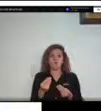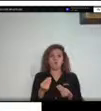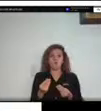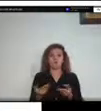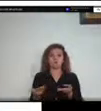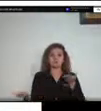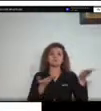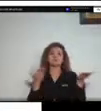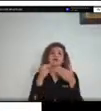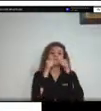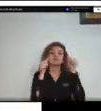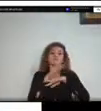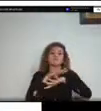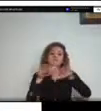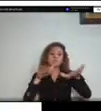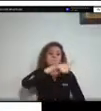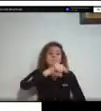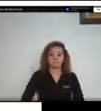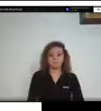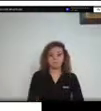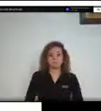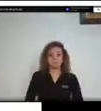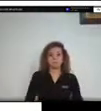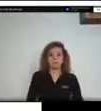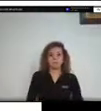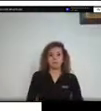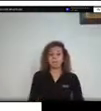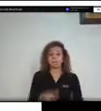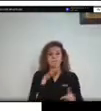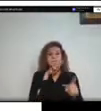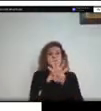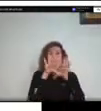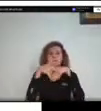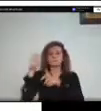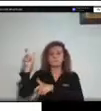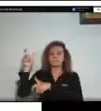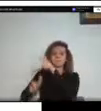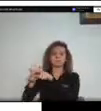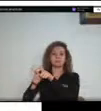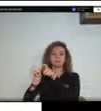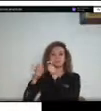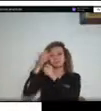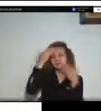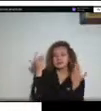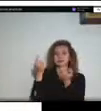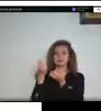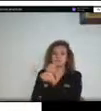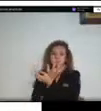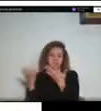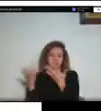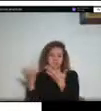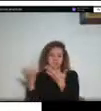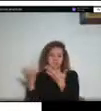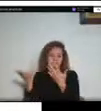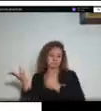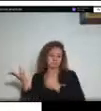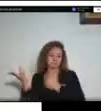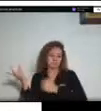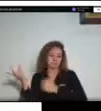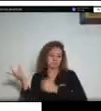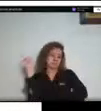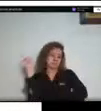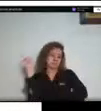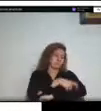y se ve afectado por la intervención de estos terceros voluntarios lo cual hace que pues se salga de nuestro control